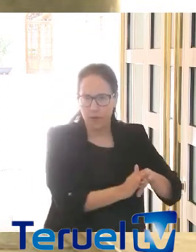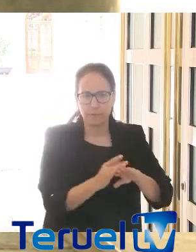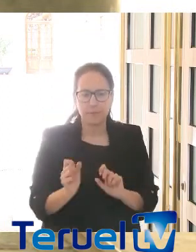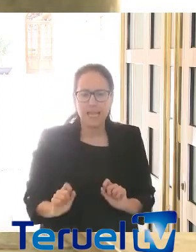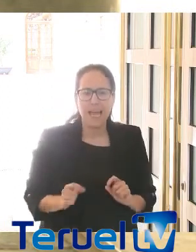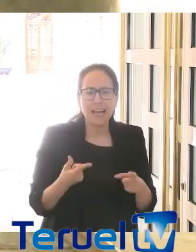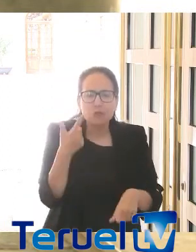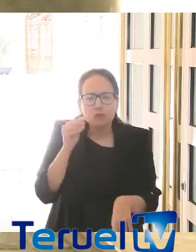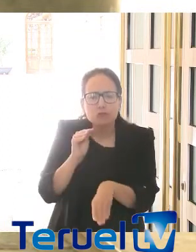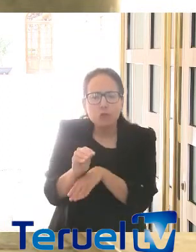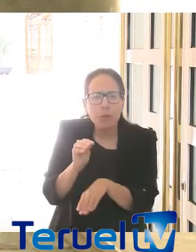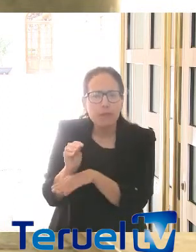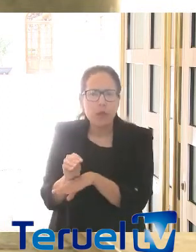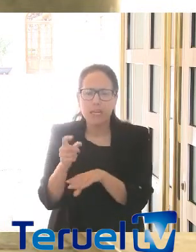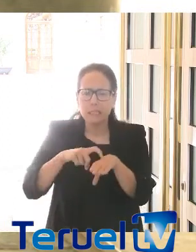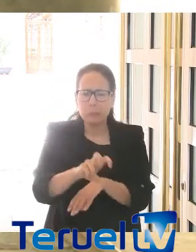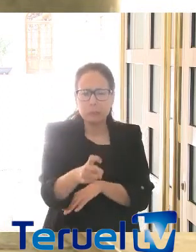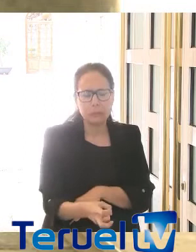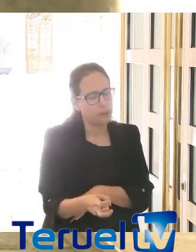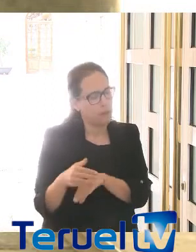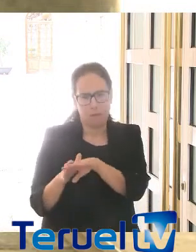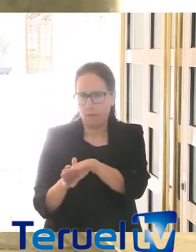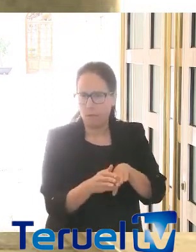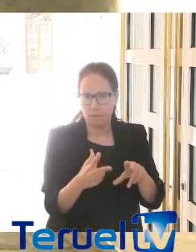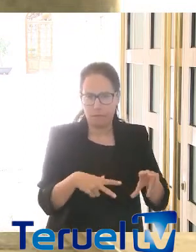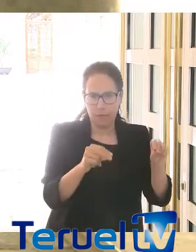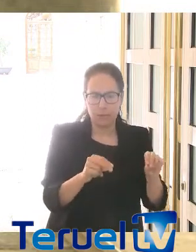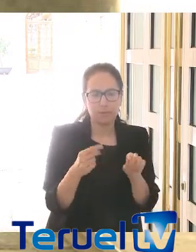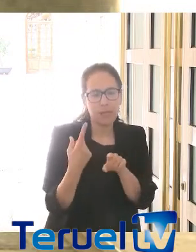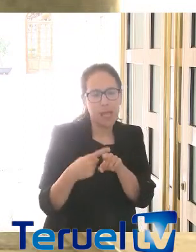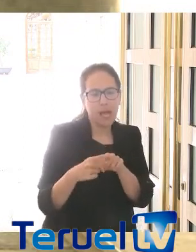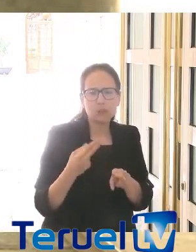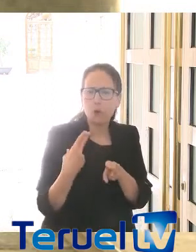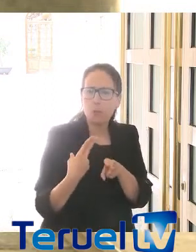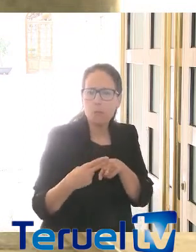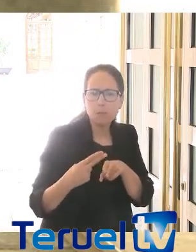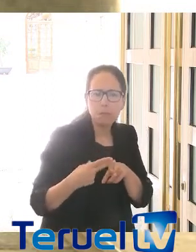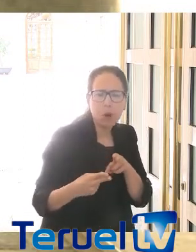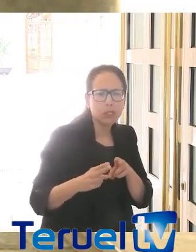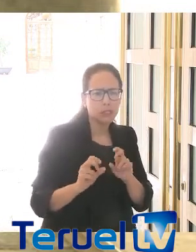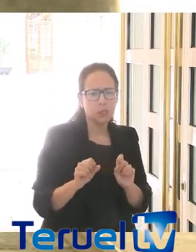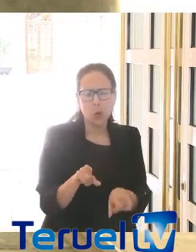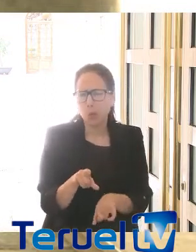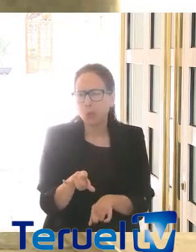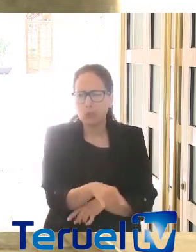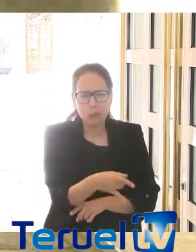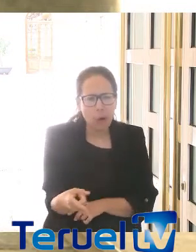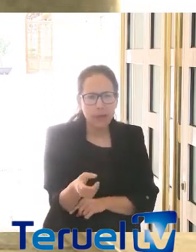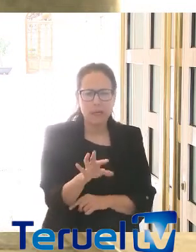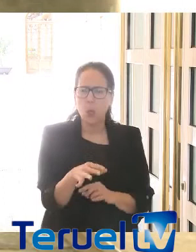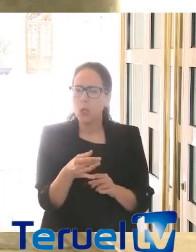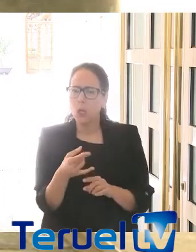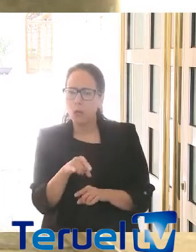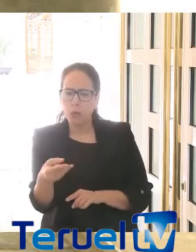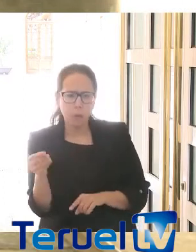en subvenciones de muchos tipos, los gastos políticos superfluos, las duplicidades, eso se tiene que terminar.